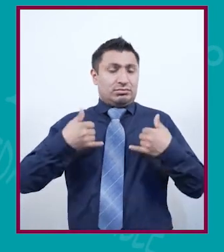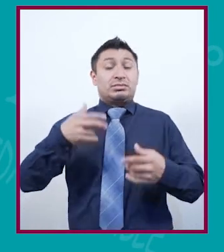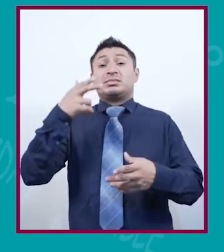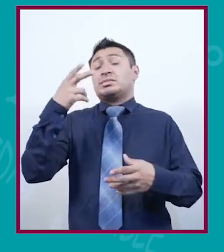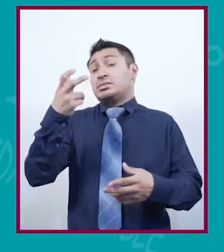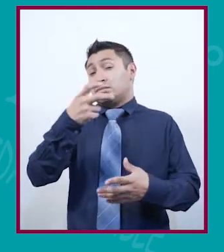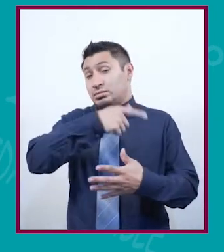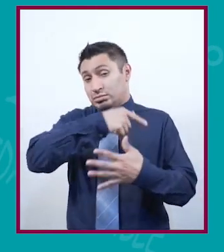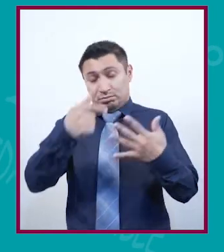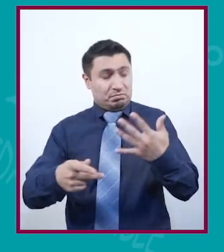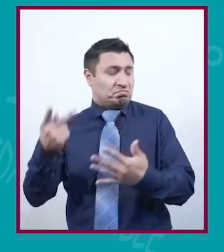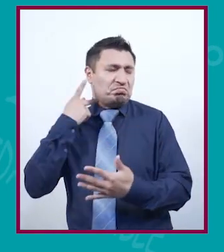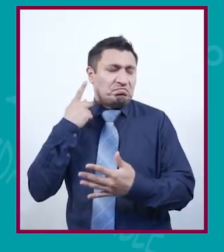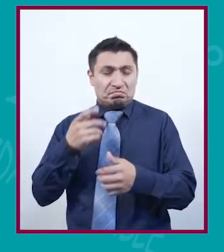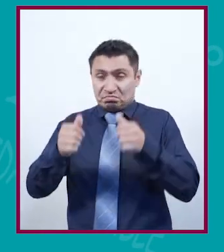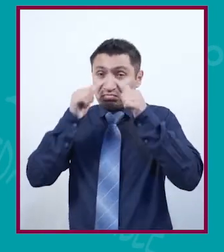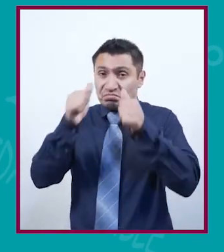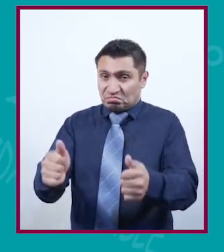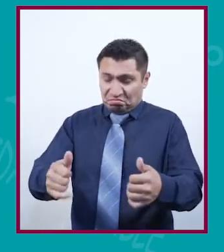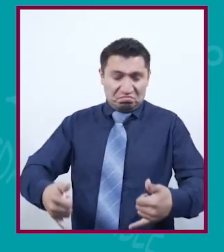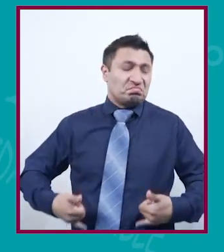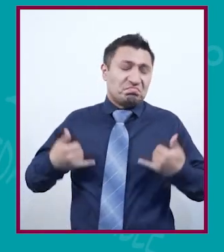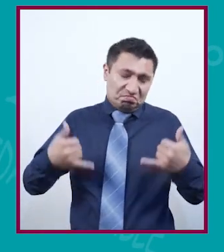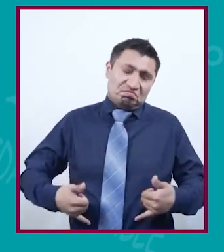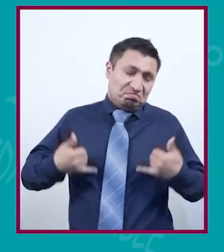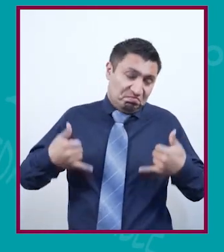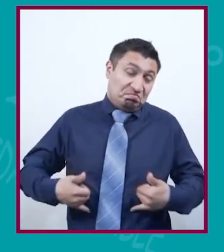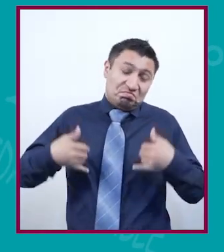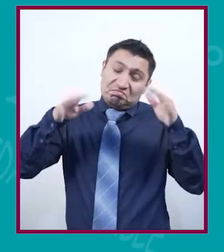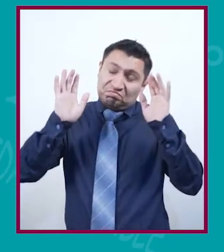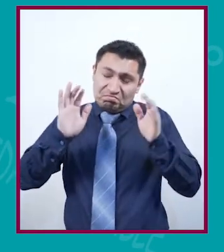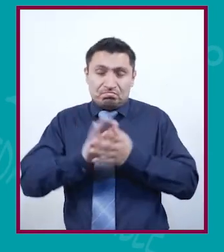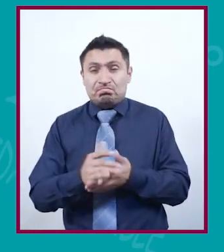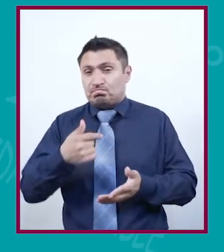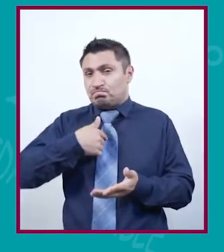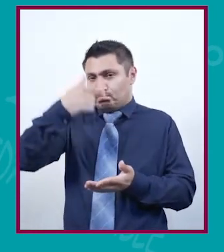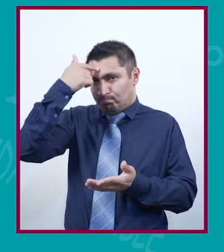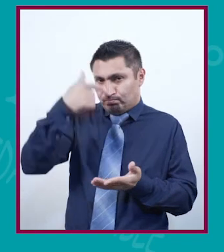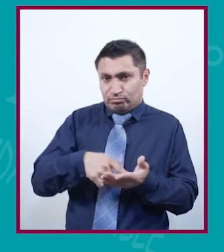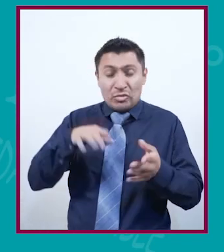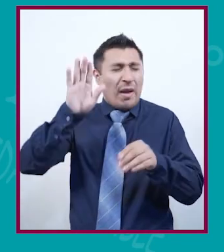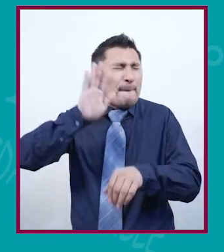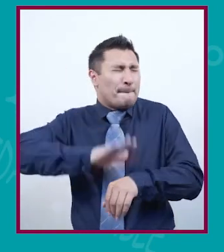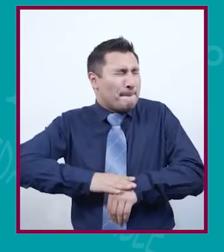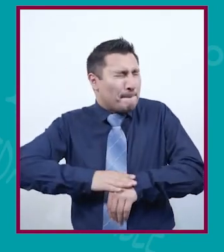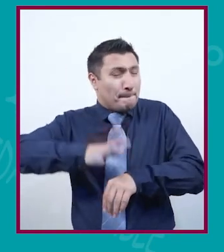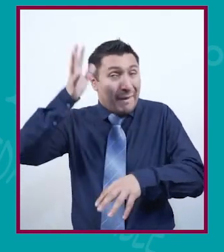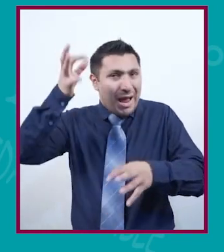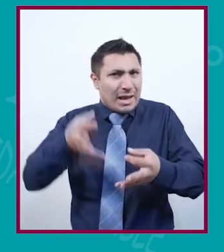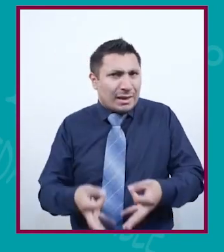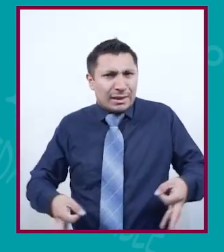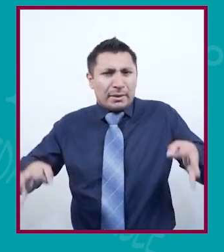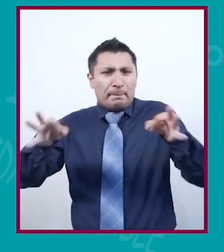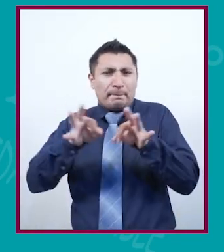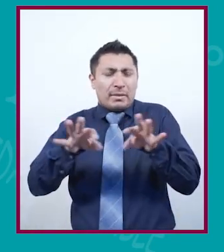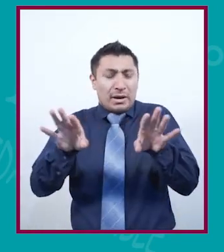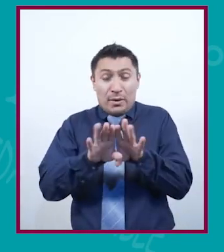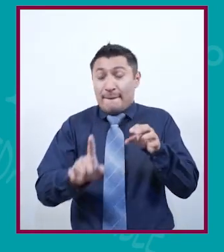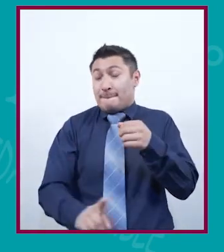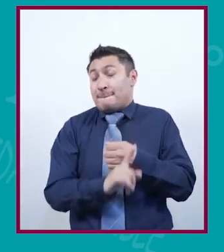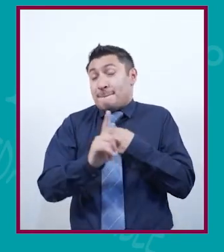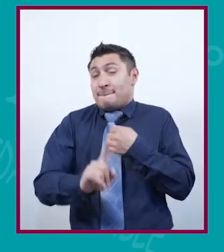y estas políticas hacia los jóvenes, escuchar a los mismos jóvenes, ¿no? Creo que es lo más importante y